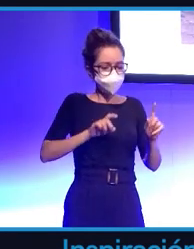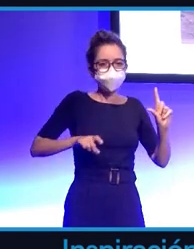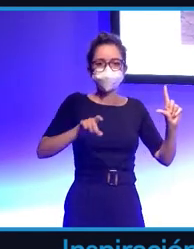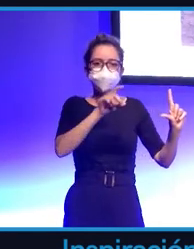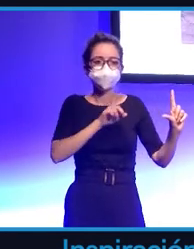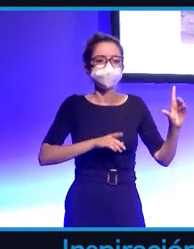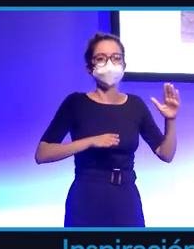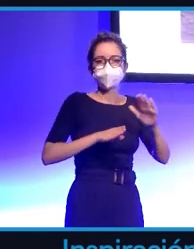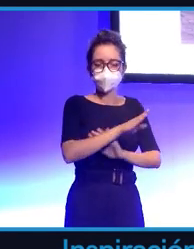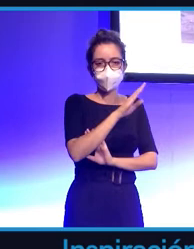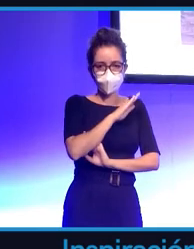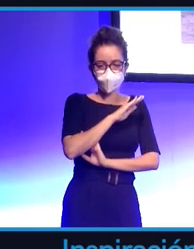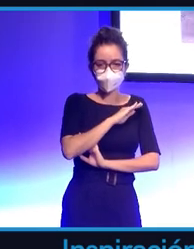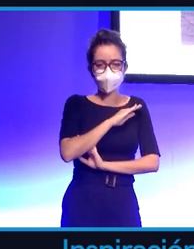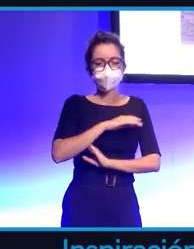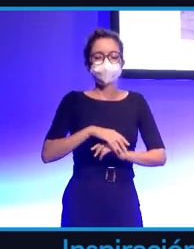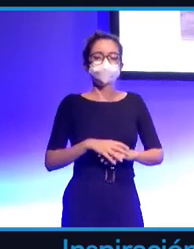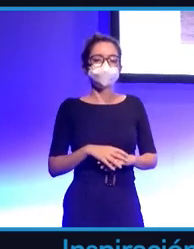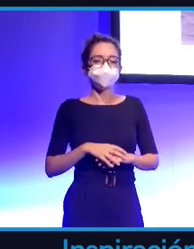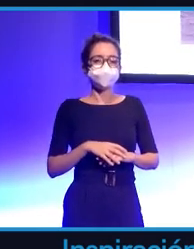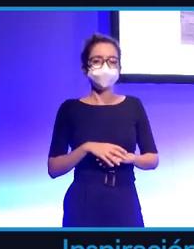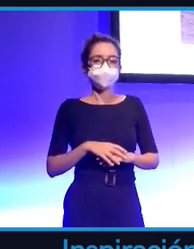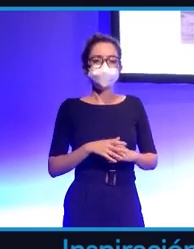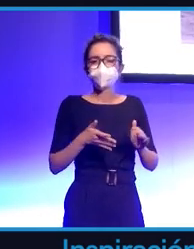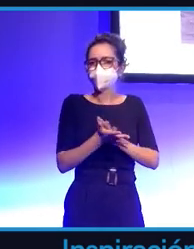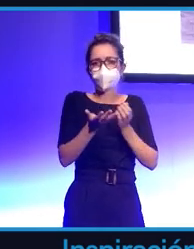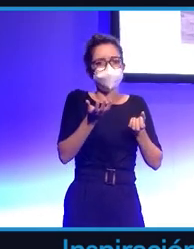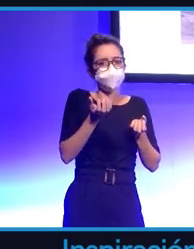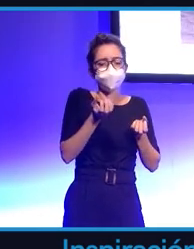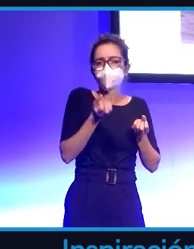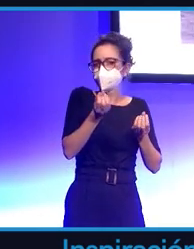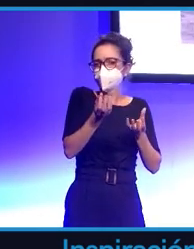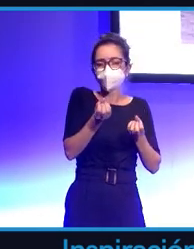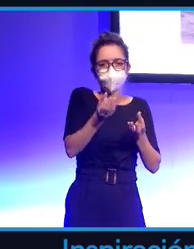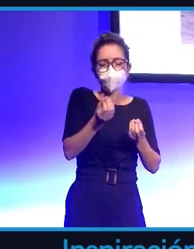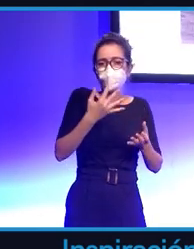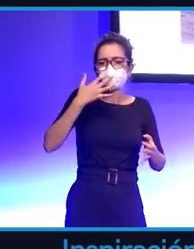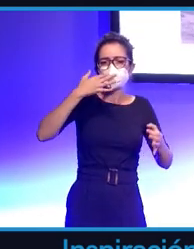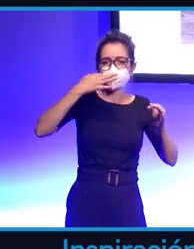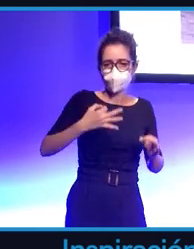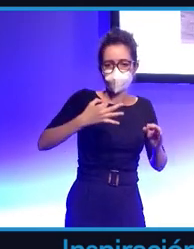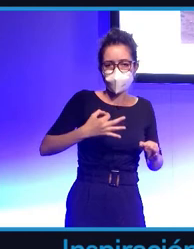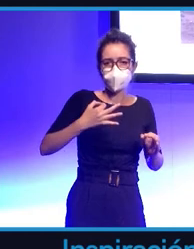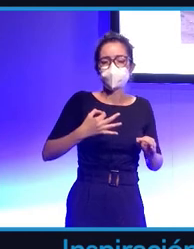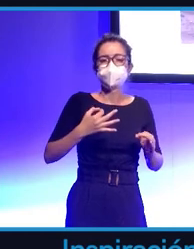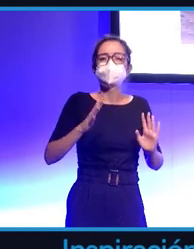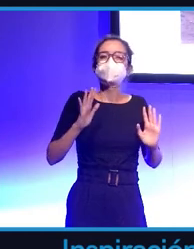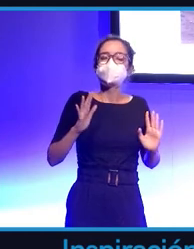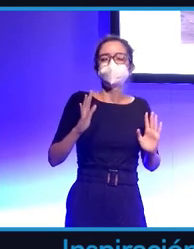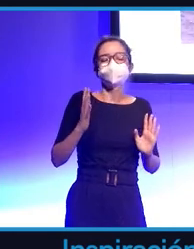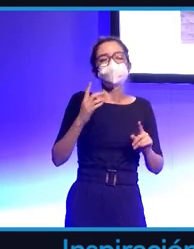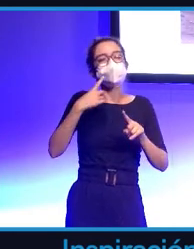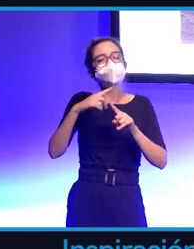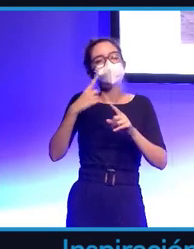digamos que es como un mundo de información en tiempo real hasta cierto punto pero no puedes hacer actividades